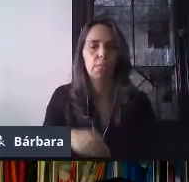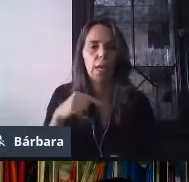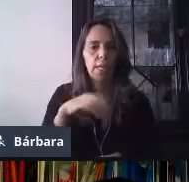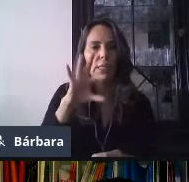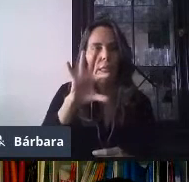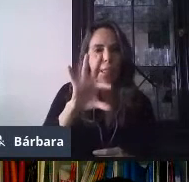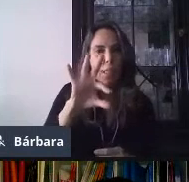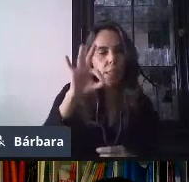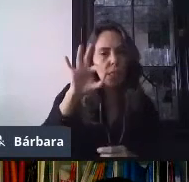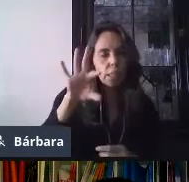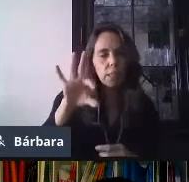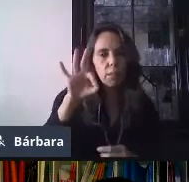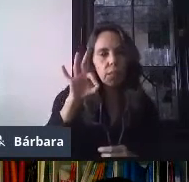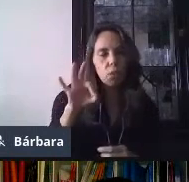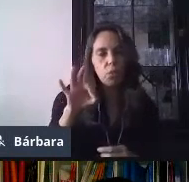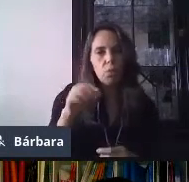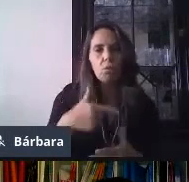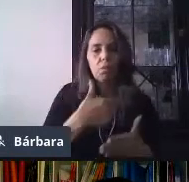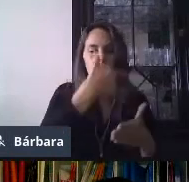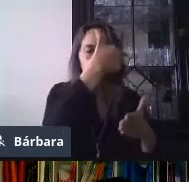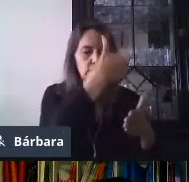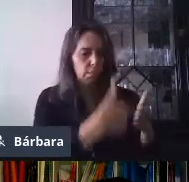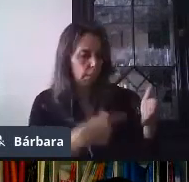Voy a seleccionar mi formulario.